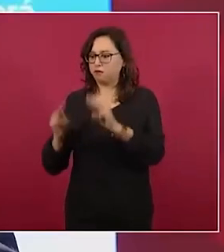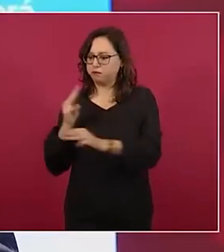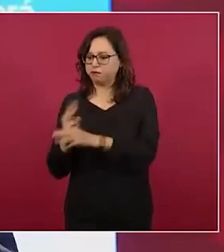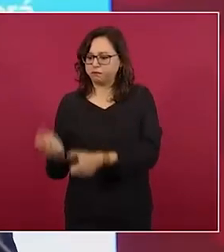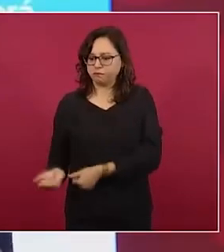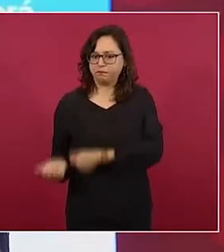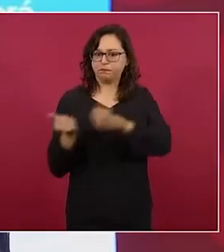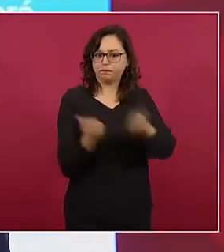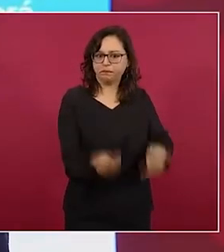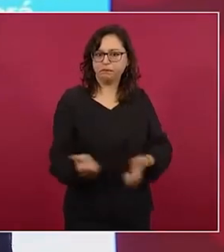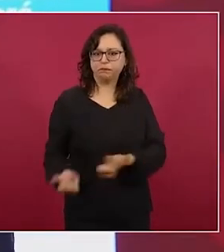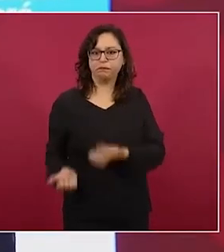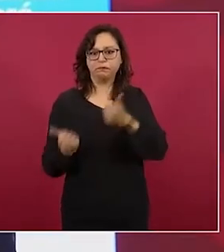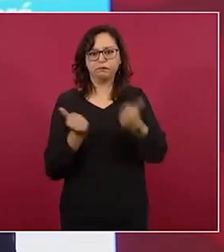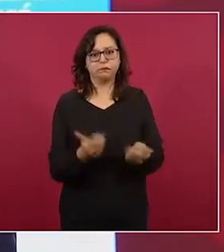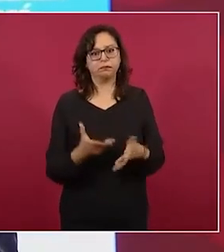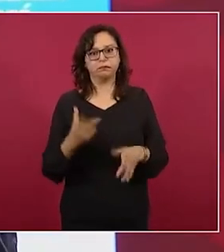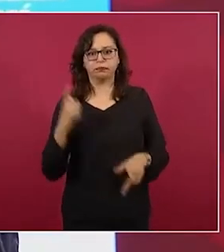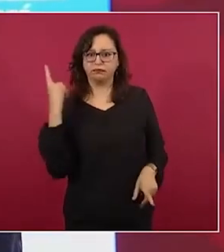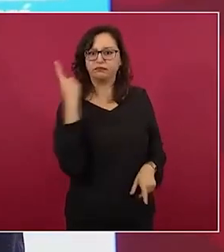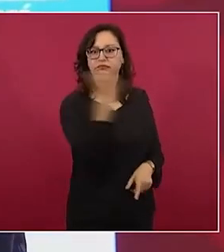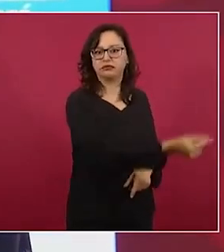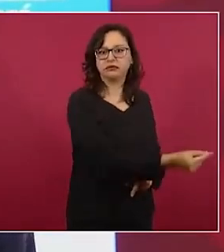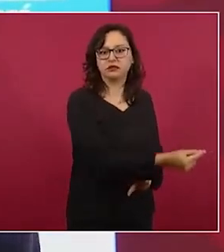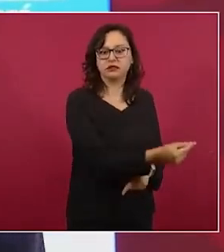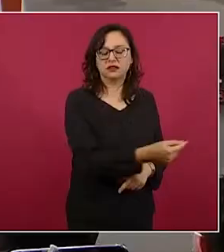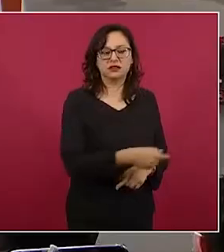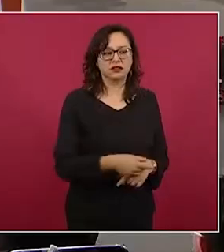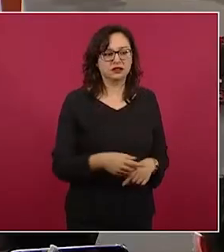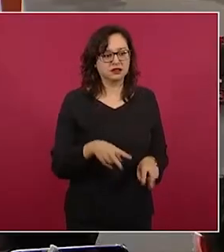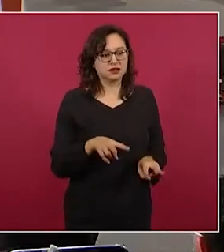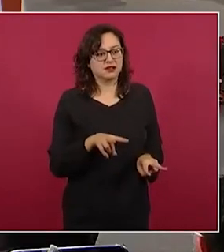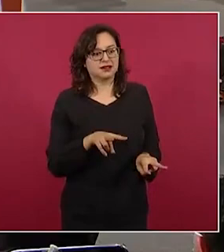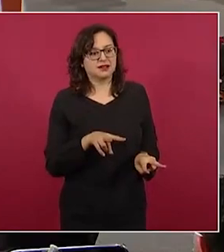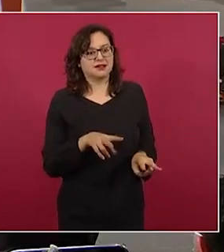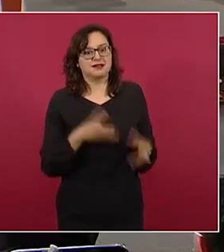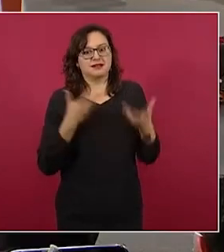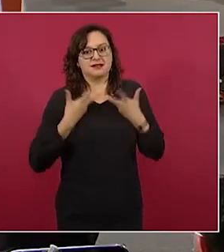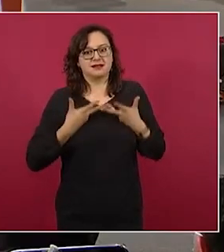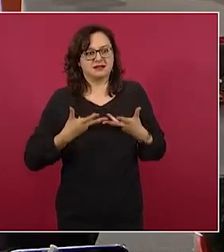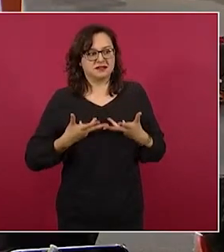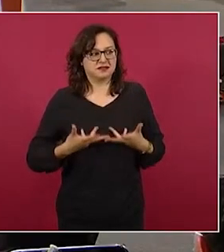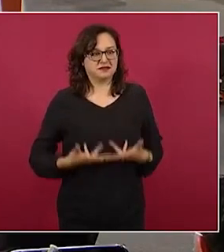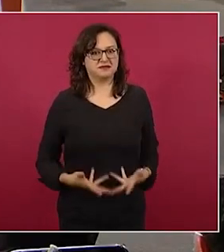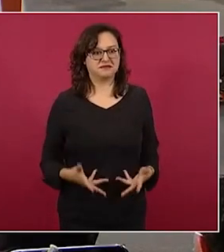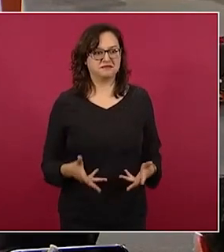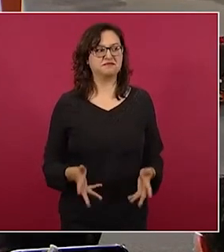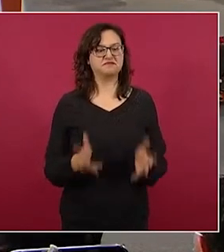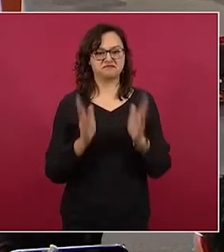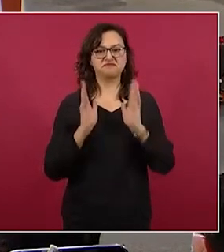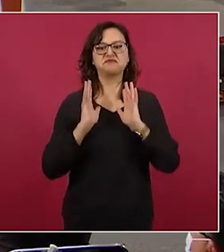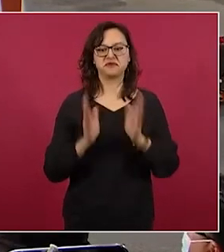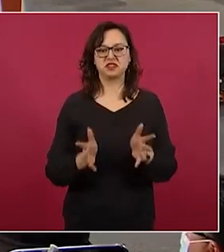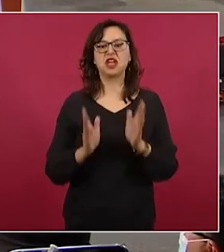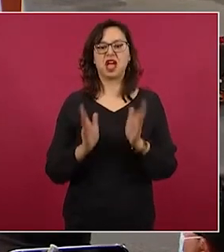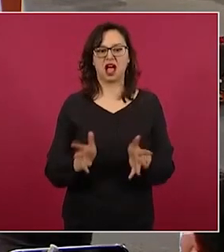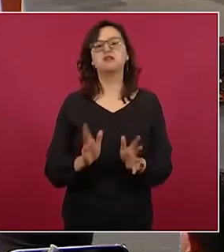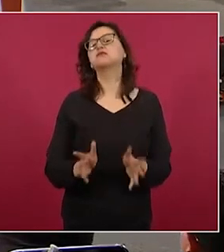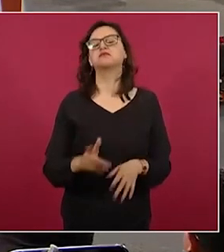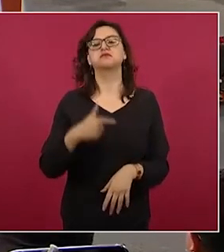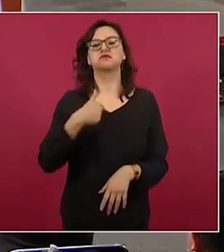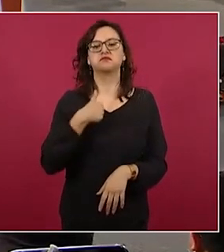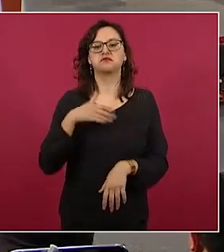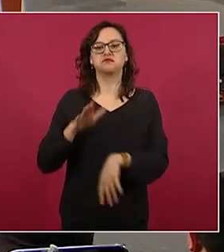Entonces, he dado instrucciones a la secretaria para